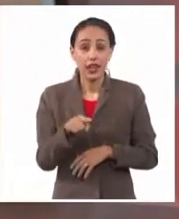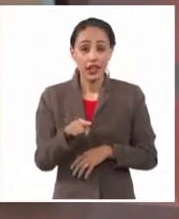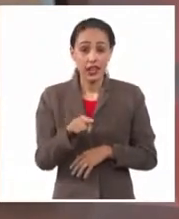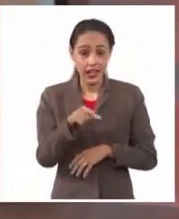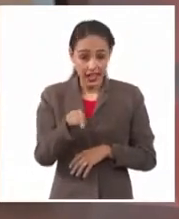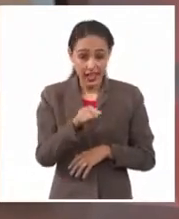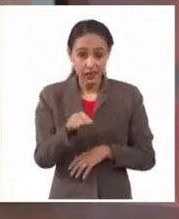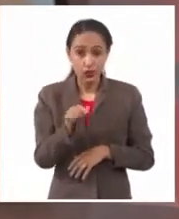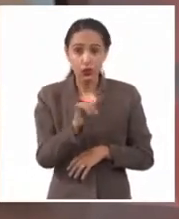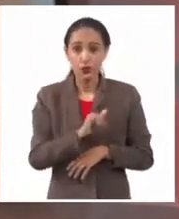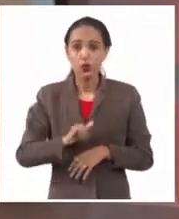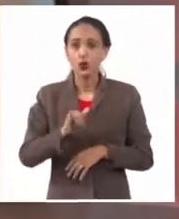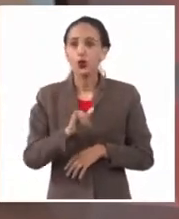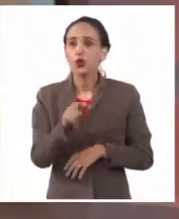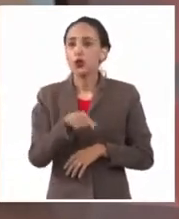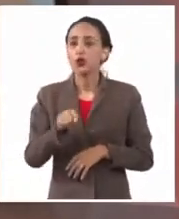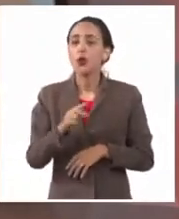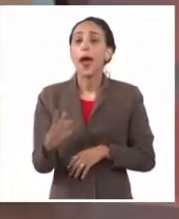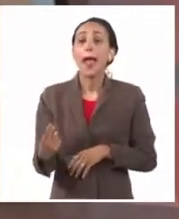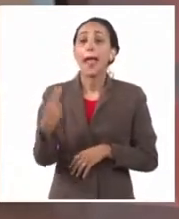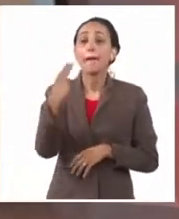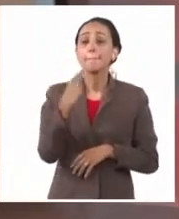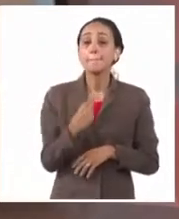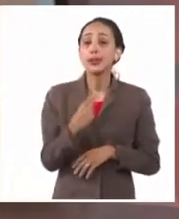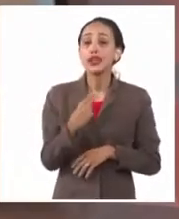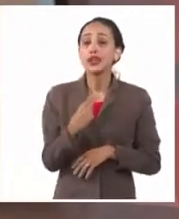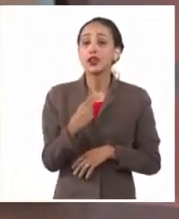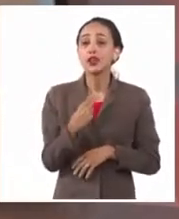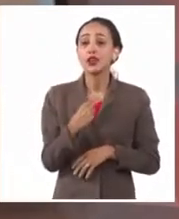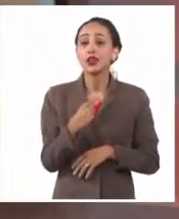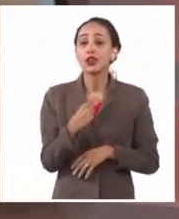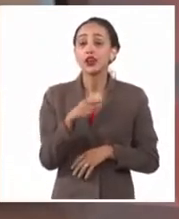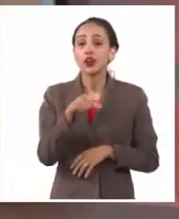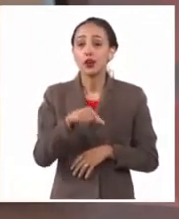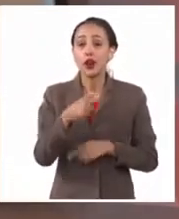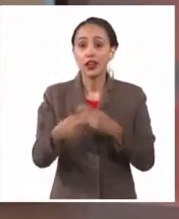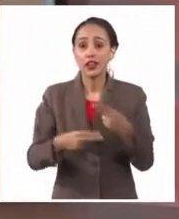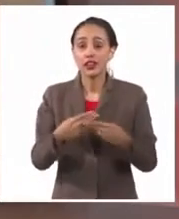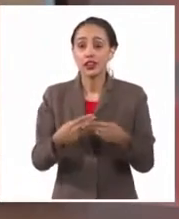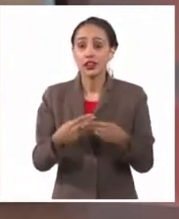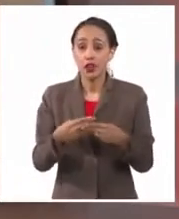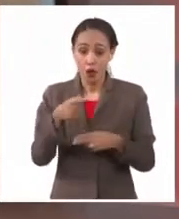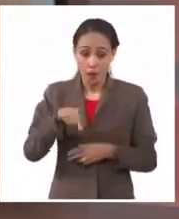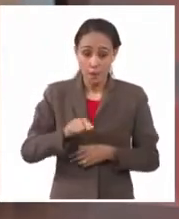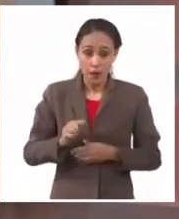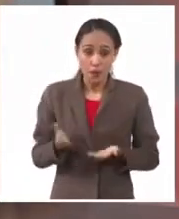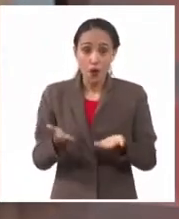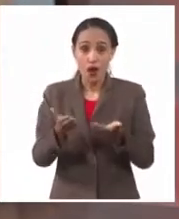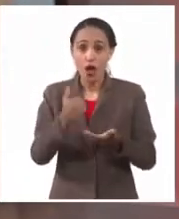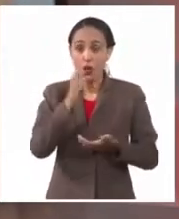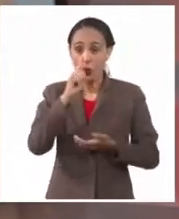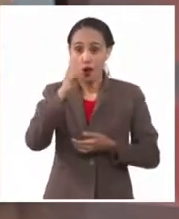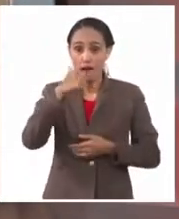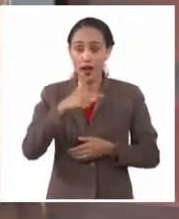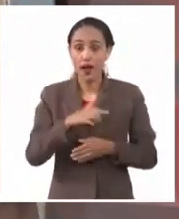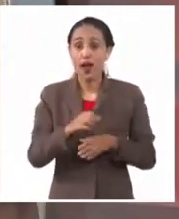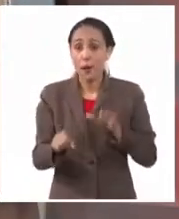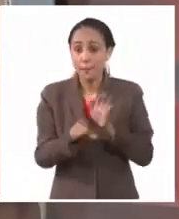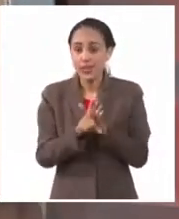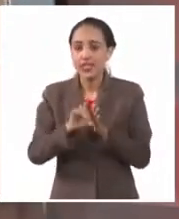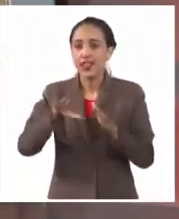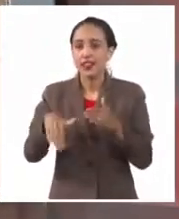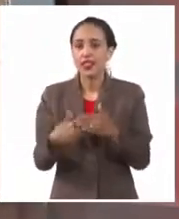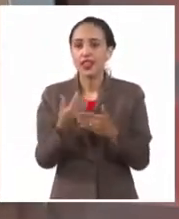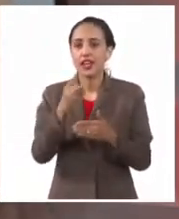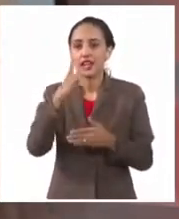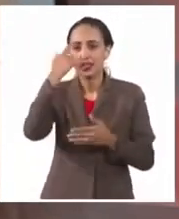se aplican a los envíos que se despachen por la Aduana General de la República a partir del 15 de